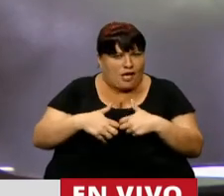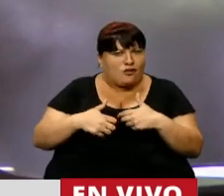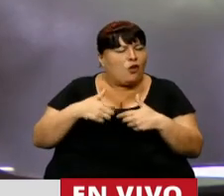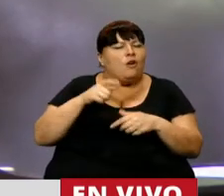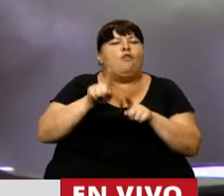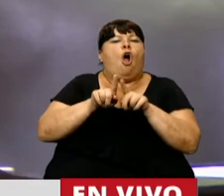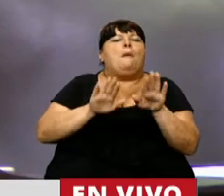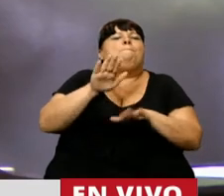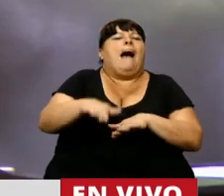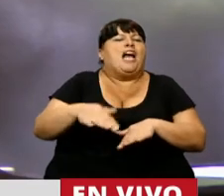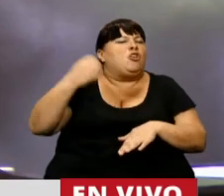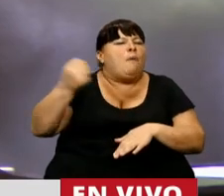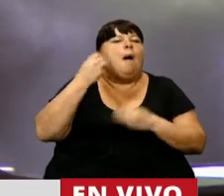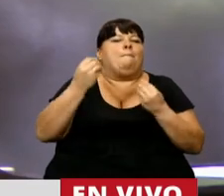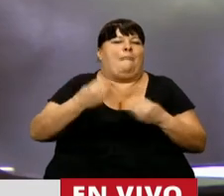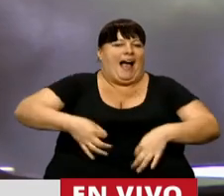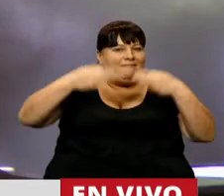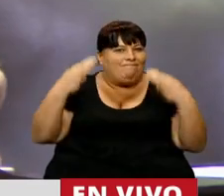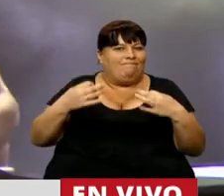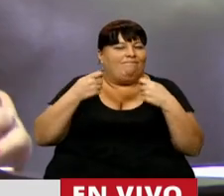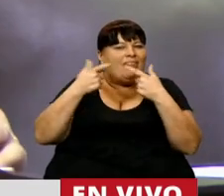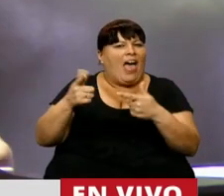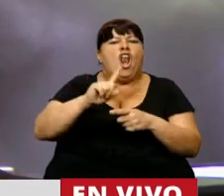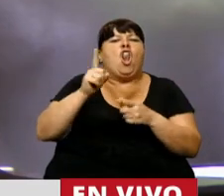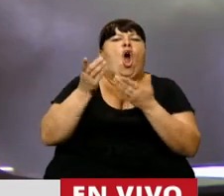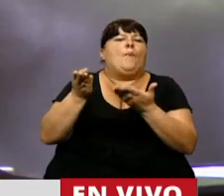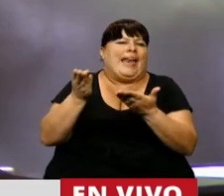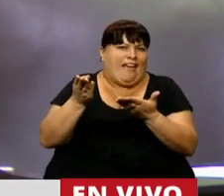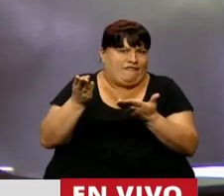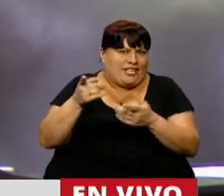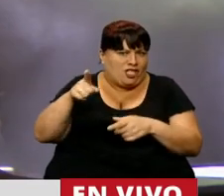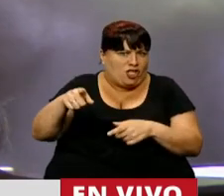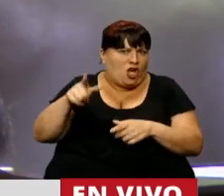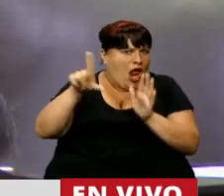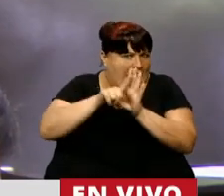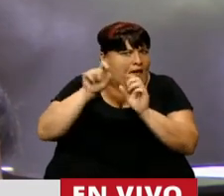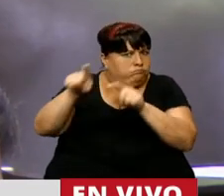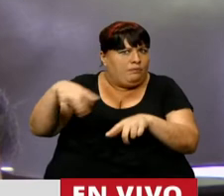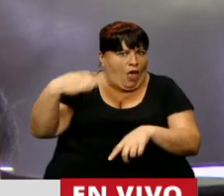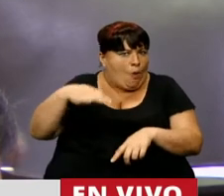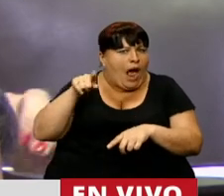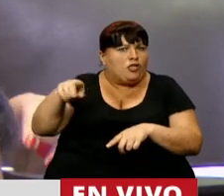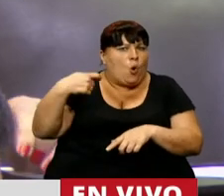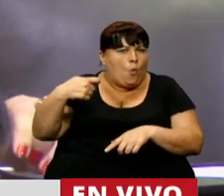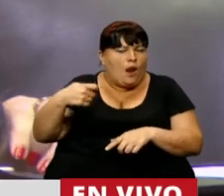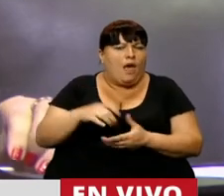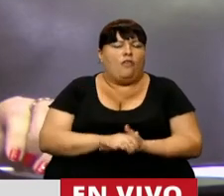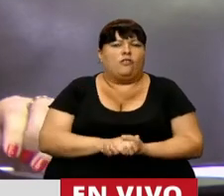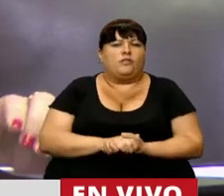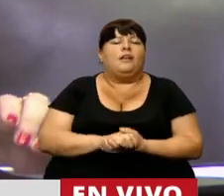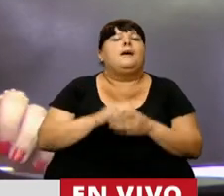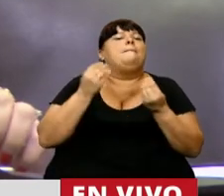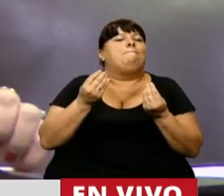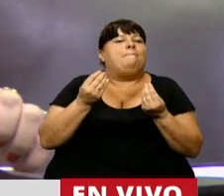paso fundamental para garantizar no el beneficio que se han ganado y que por ley les corresponde a nuestros jubilados y jubiladas,